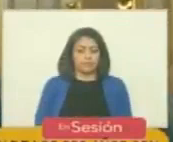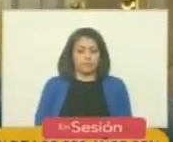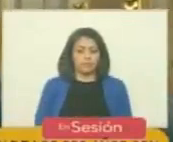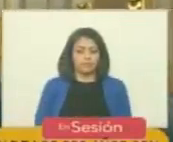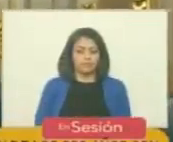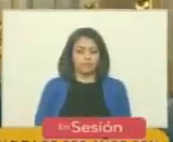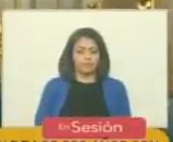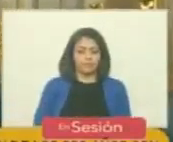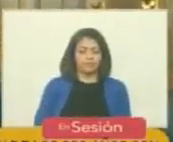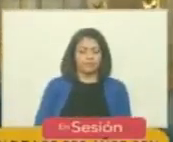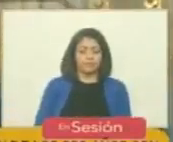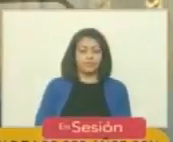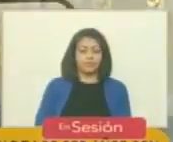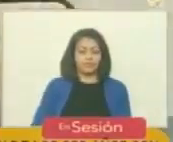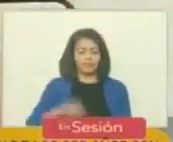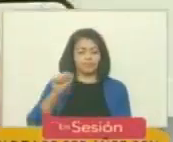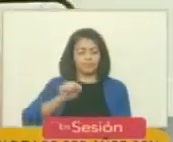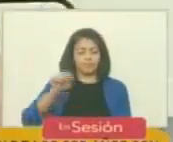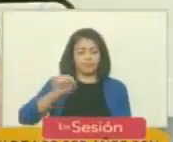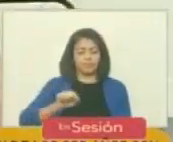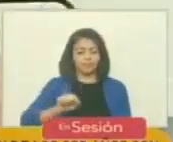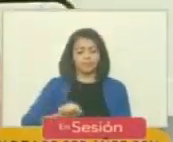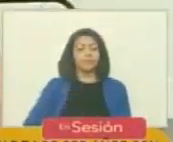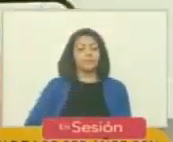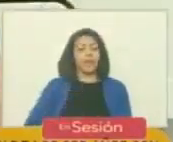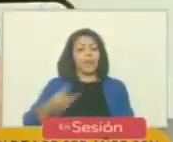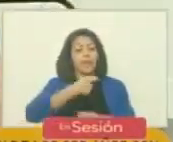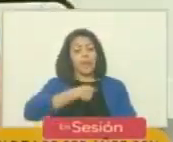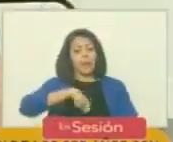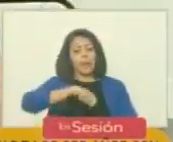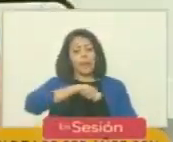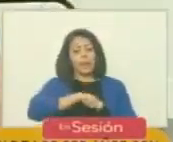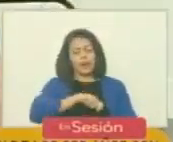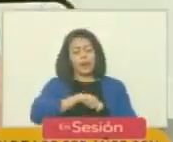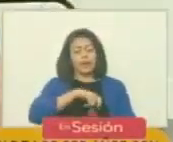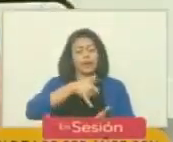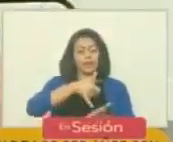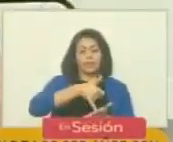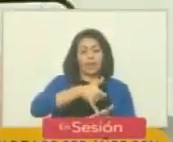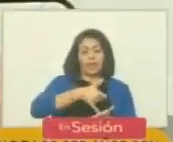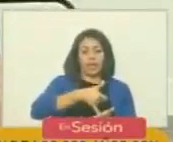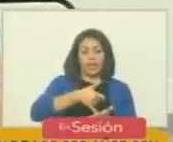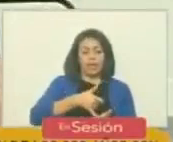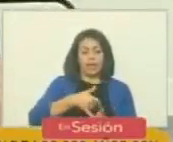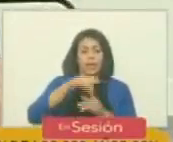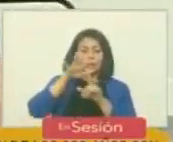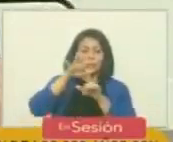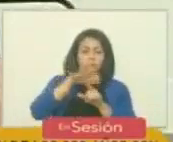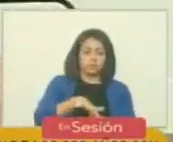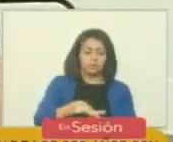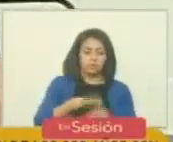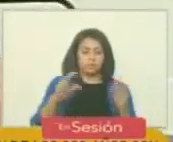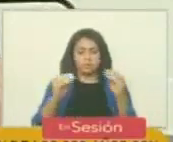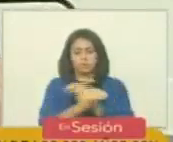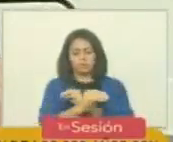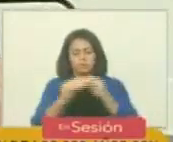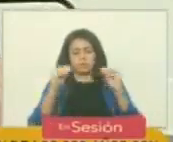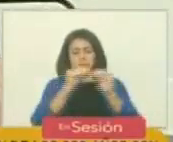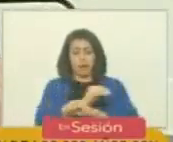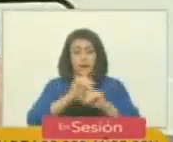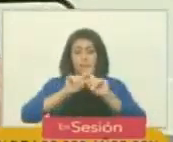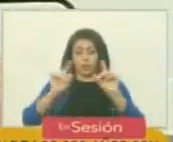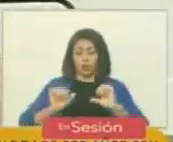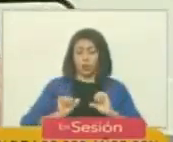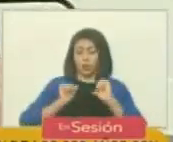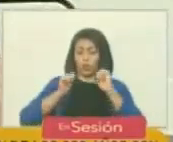Cito, el Imperio Español se doblegaba sobre el peso de sus propias contradicciones, pero al